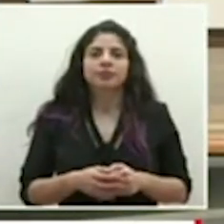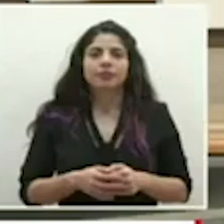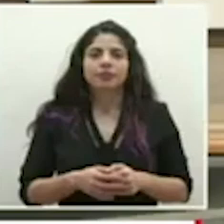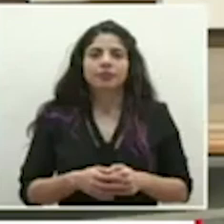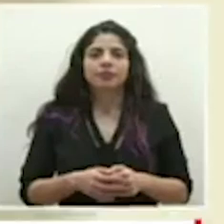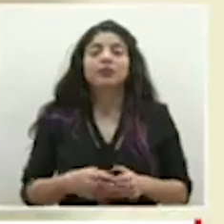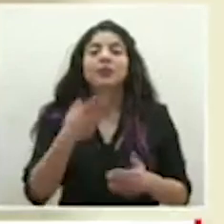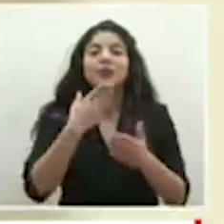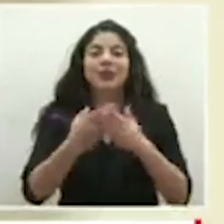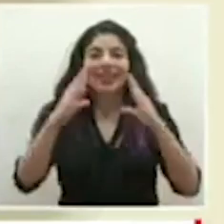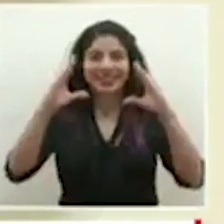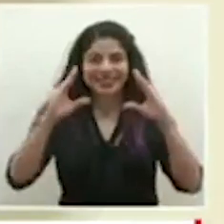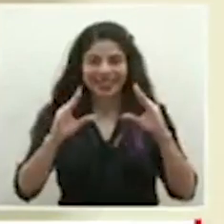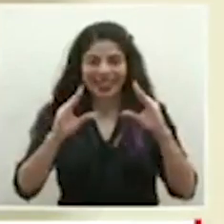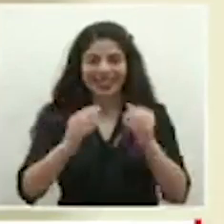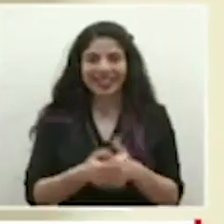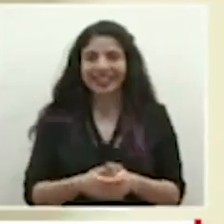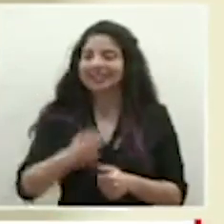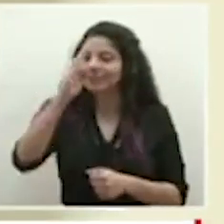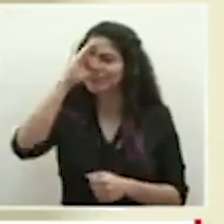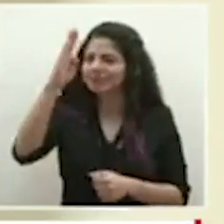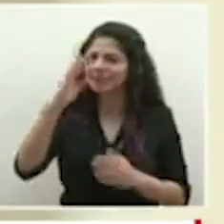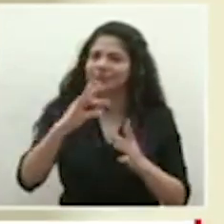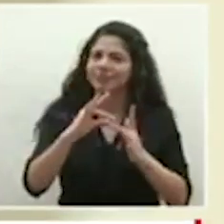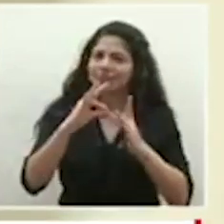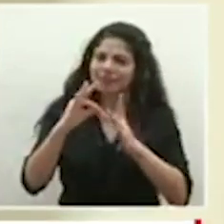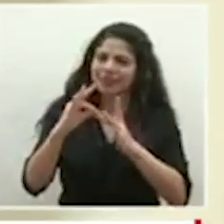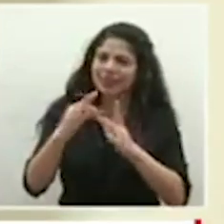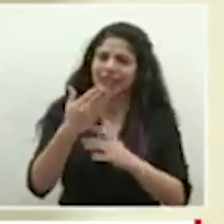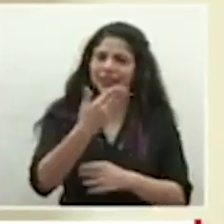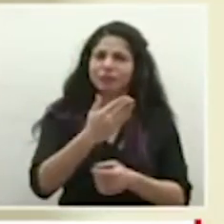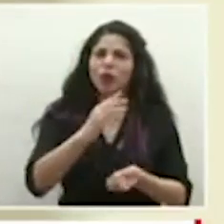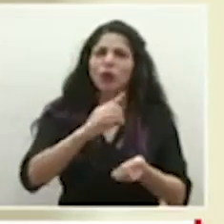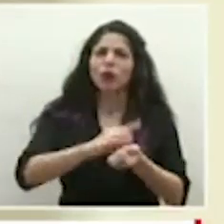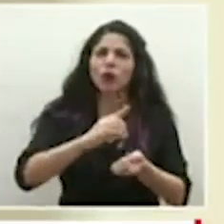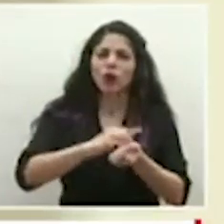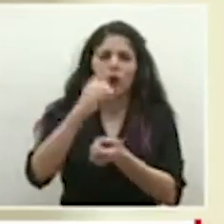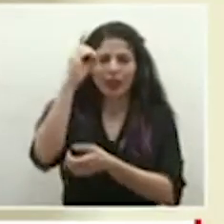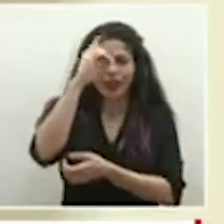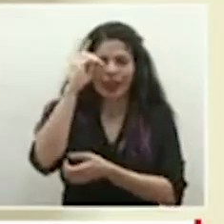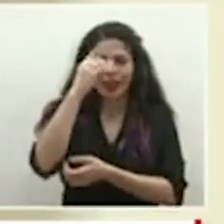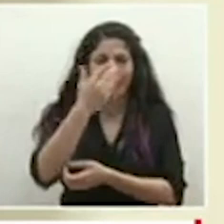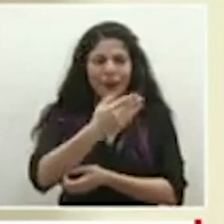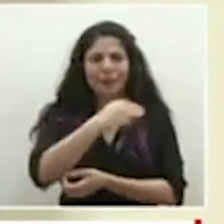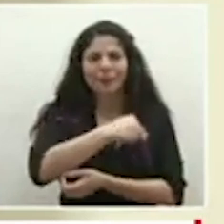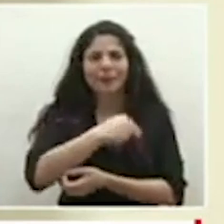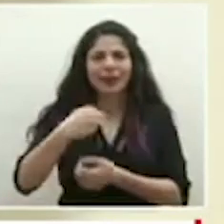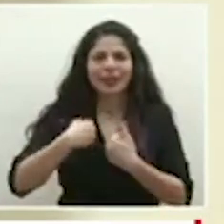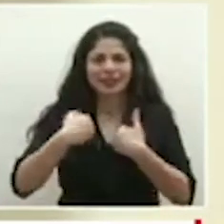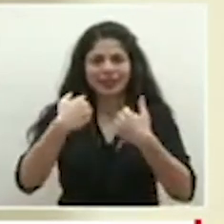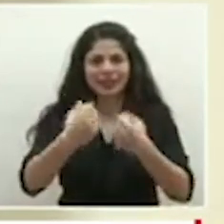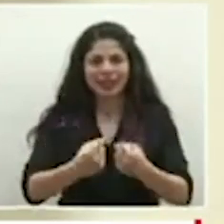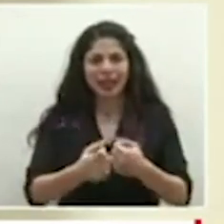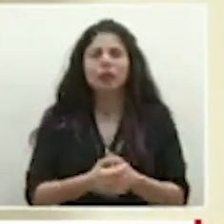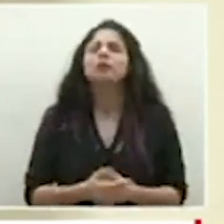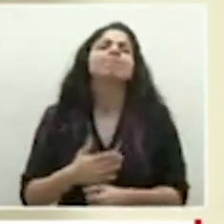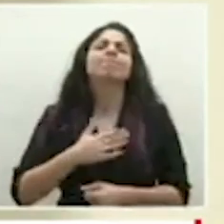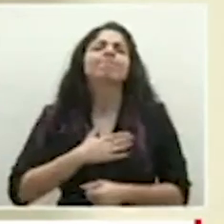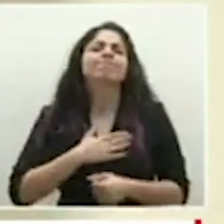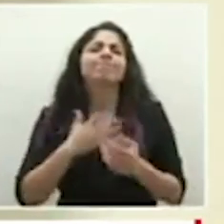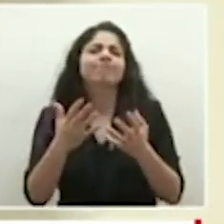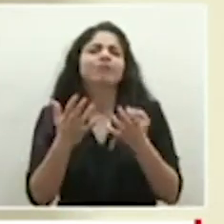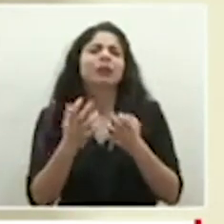Muy buenas tardes, un saludo especial al doctor Daniel Salas, ministro de Salud. Quisiera